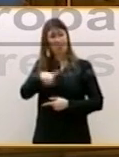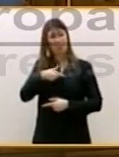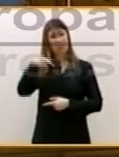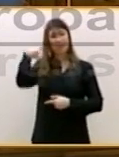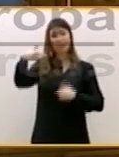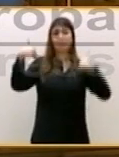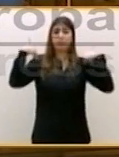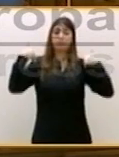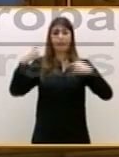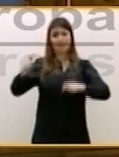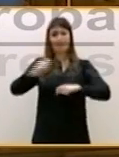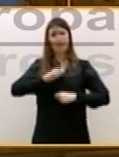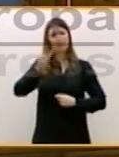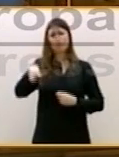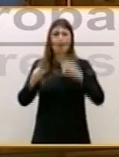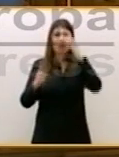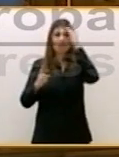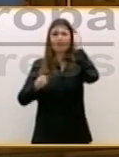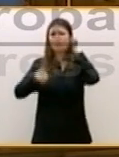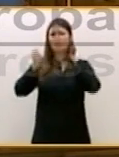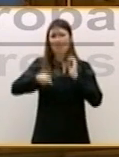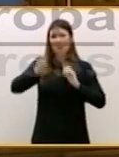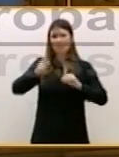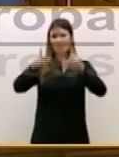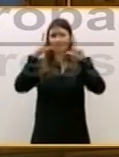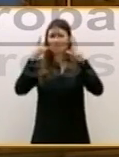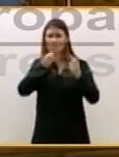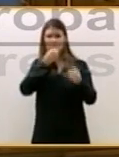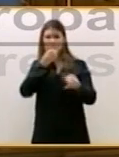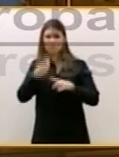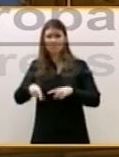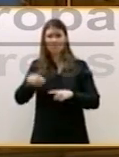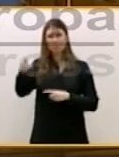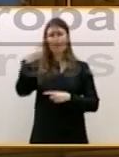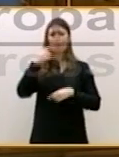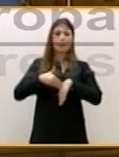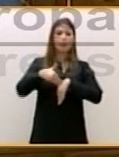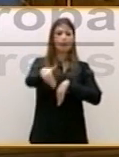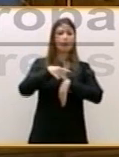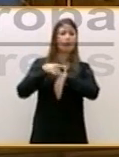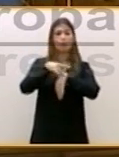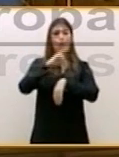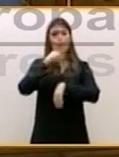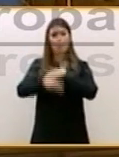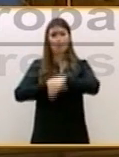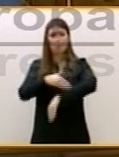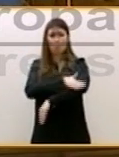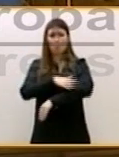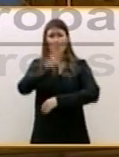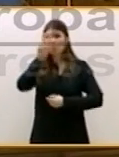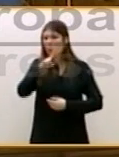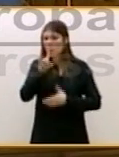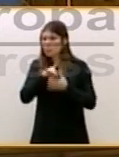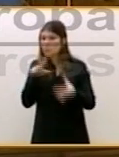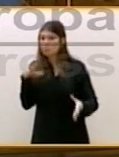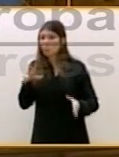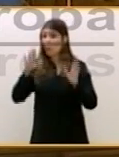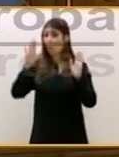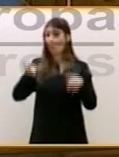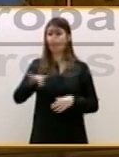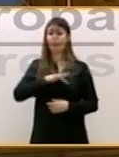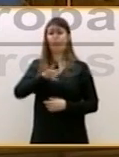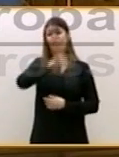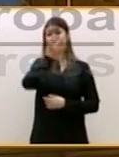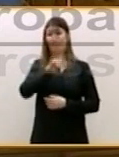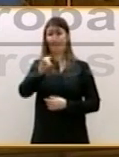cargo, quien haga declaraciones constantemente y sea quien fije la línea del Gobierno en esta materia. La última, el señor Fernández Díaz ha ido a decir que